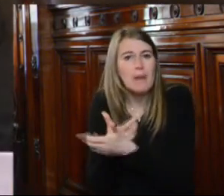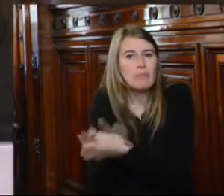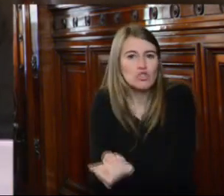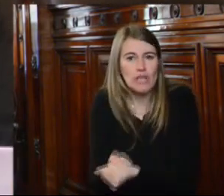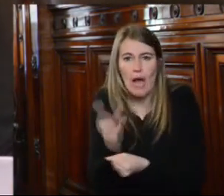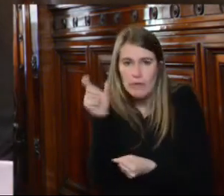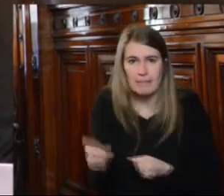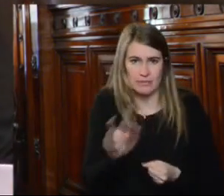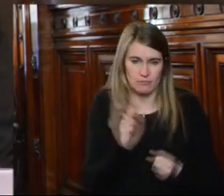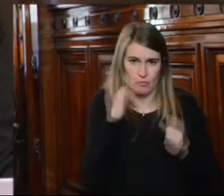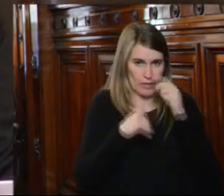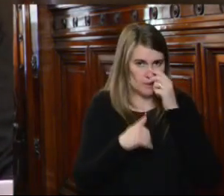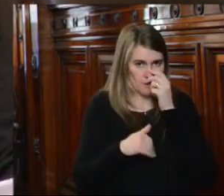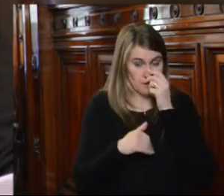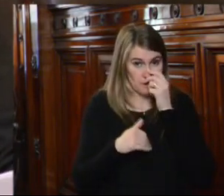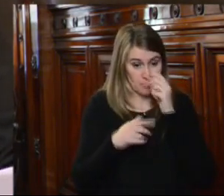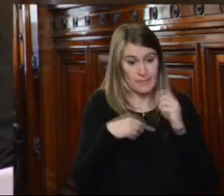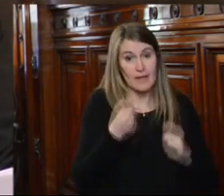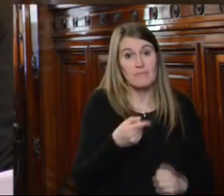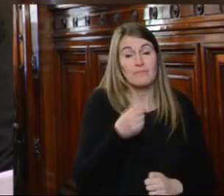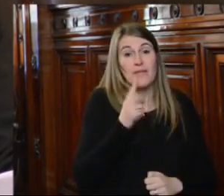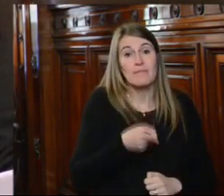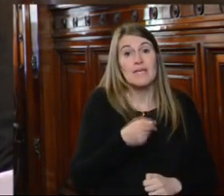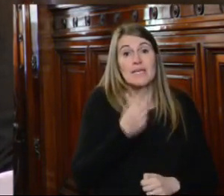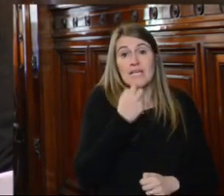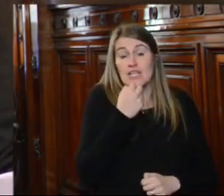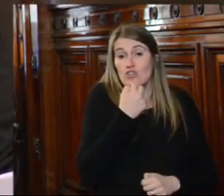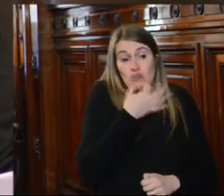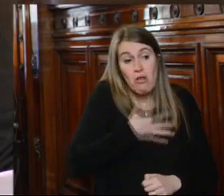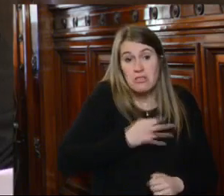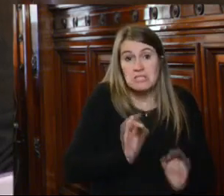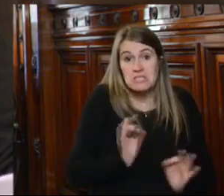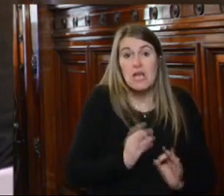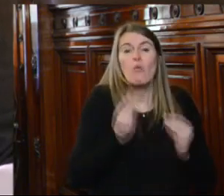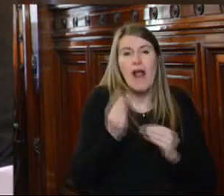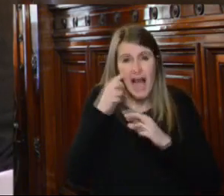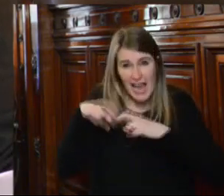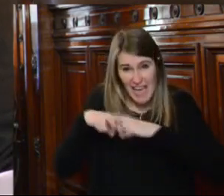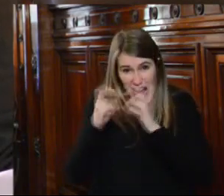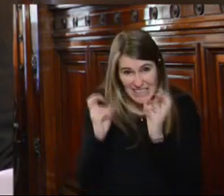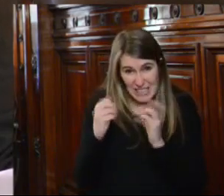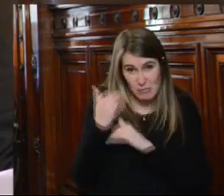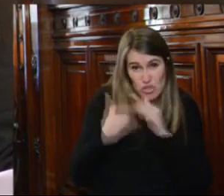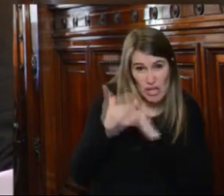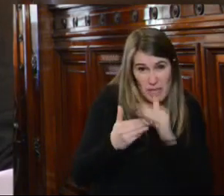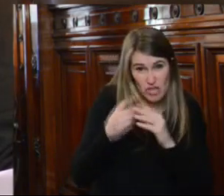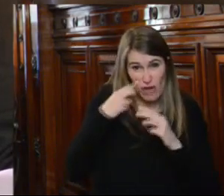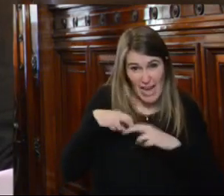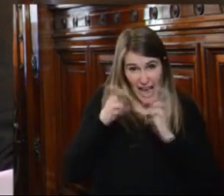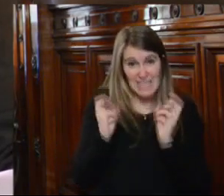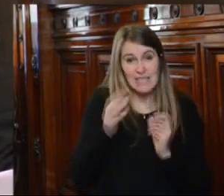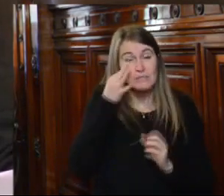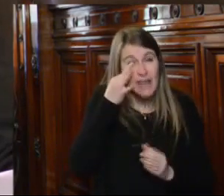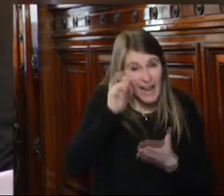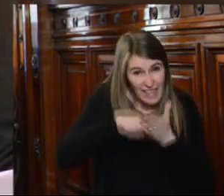sin embargo continúa la argumentación del Tribunal no se dijo si se abordó el análisis de los procedimientos seguidos como garantía de las situaciones